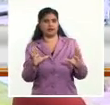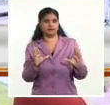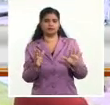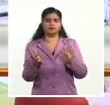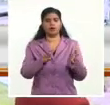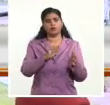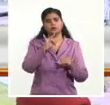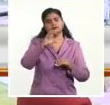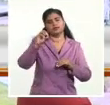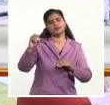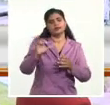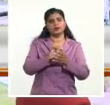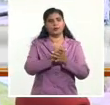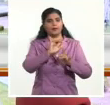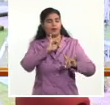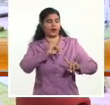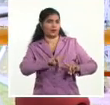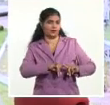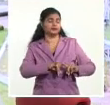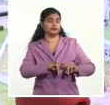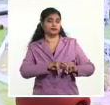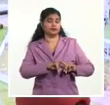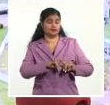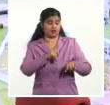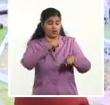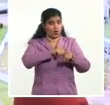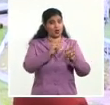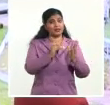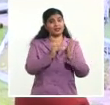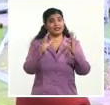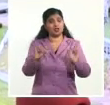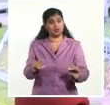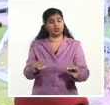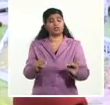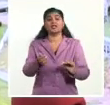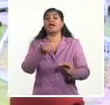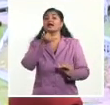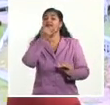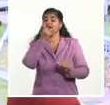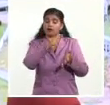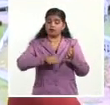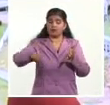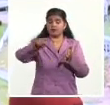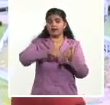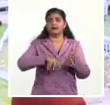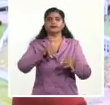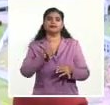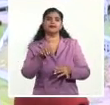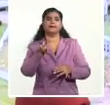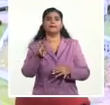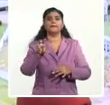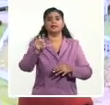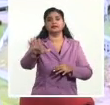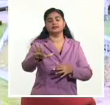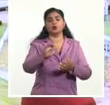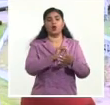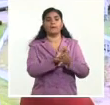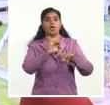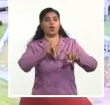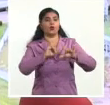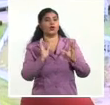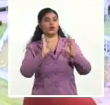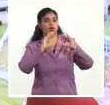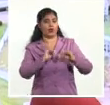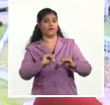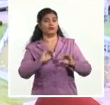y llegar a la hora a la máxima demanda con una afectación estimada de 625 MW. Estamos estimando una disponibilidad de